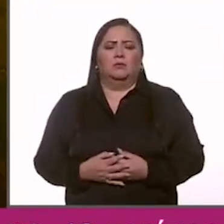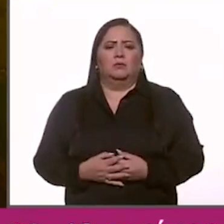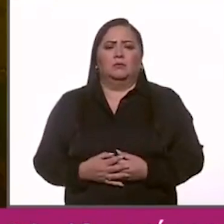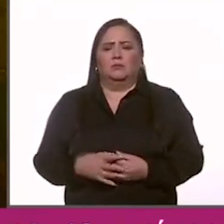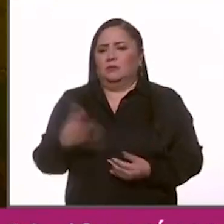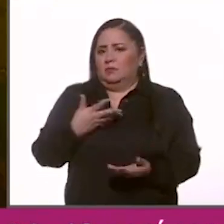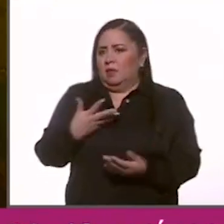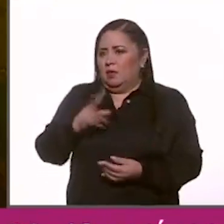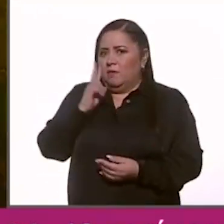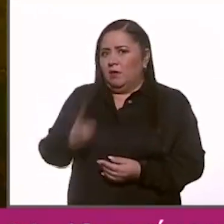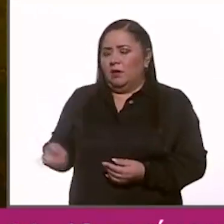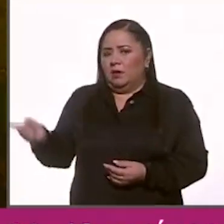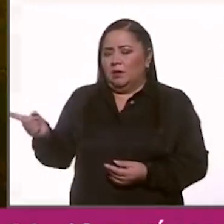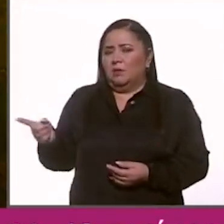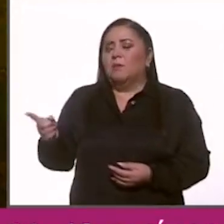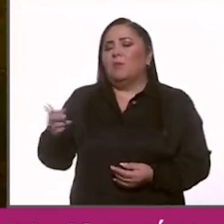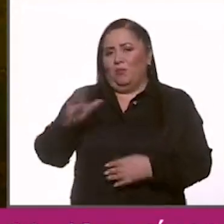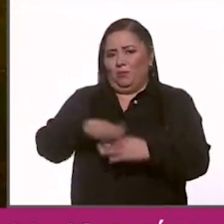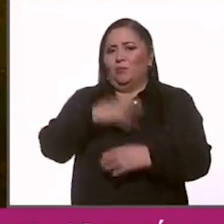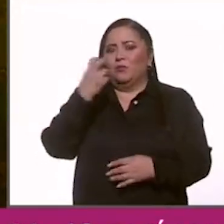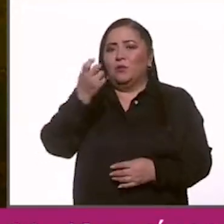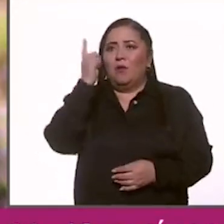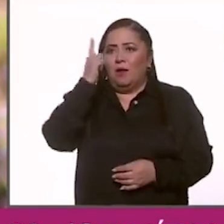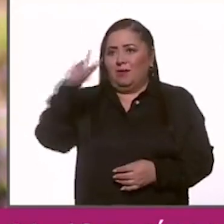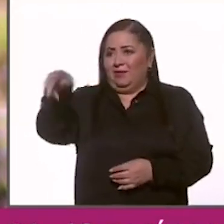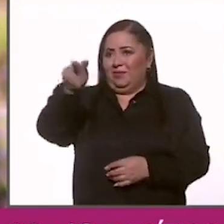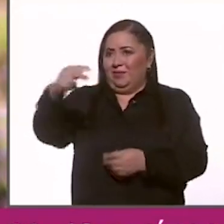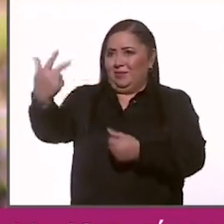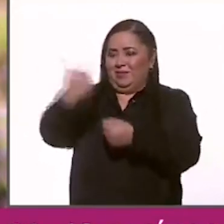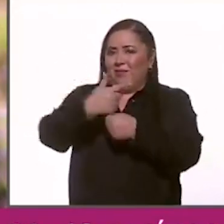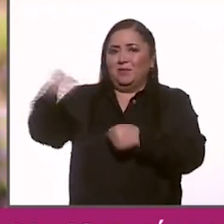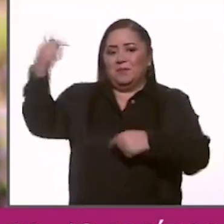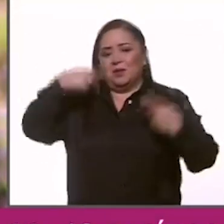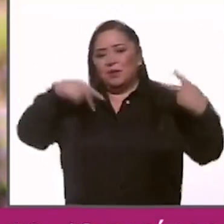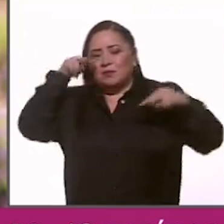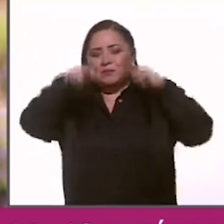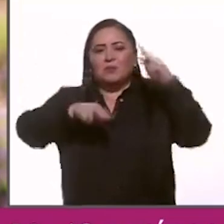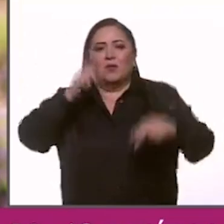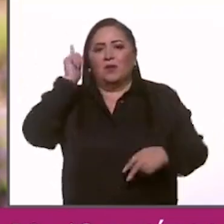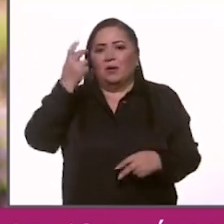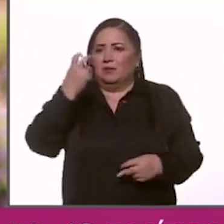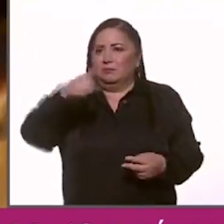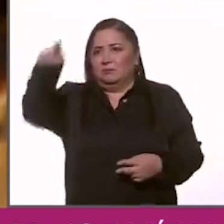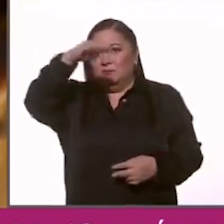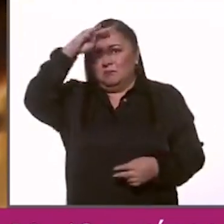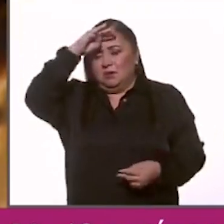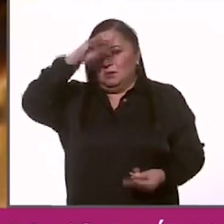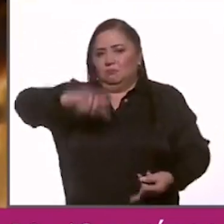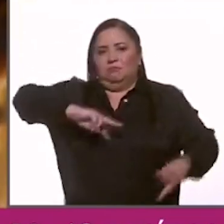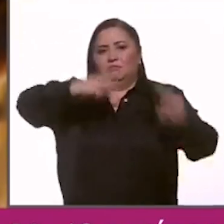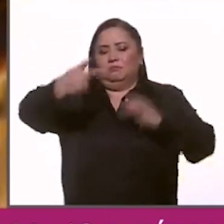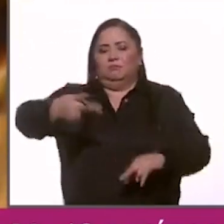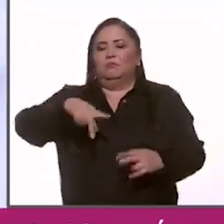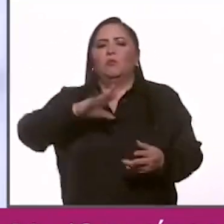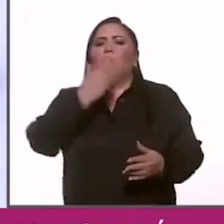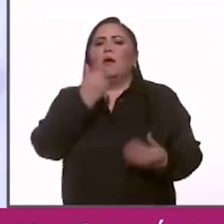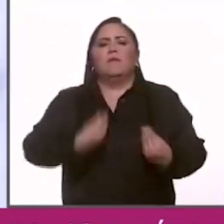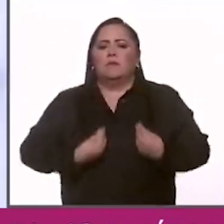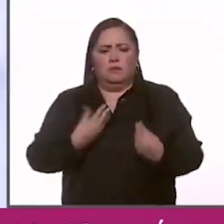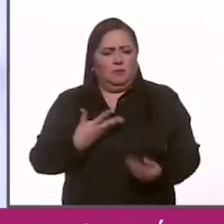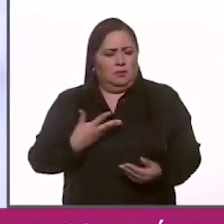Ahí está. Espero que pues por estos medios, pues la gente vea de que pues es todo lo contrario a lo que la mina dice, ¿no? Que no hay vida.